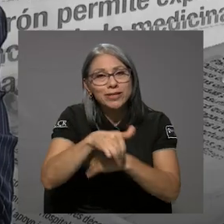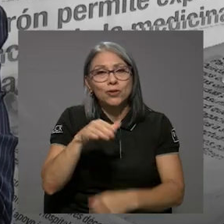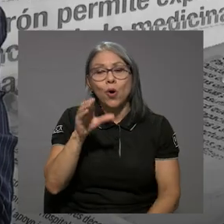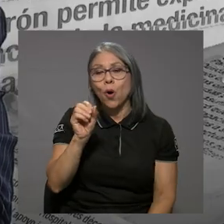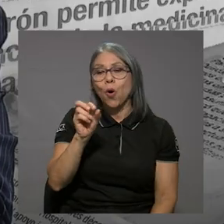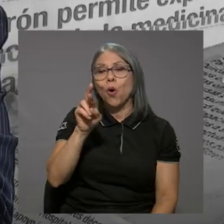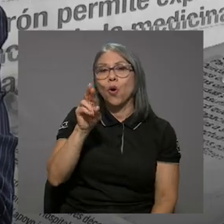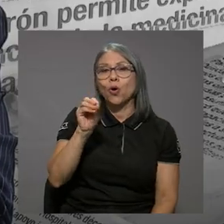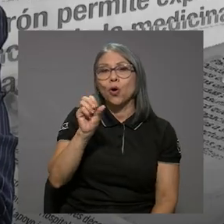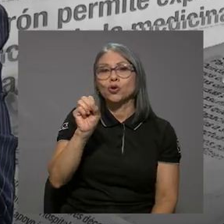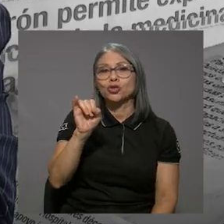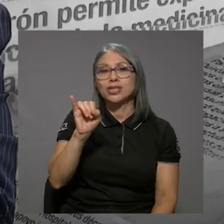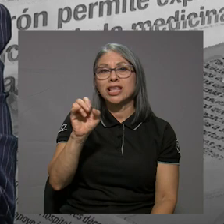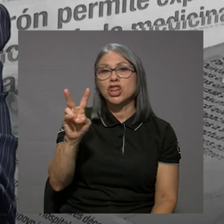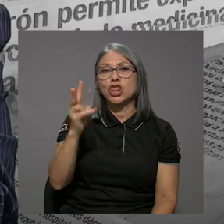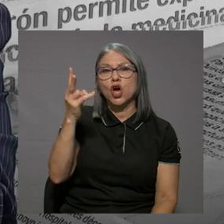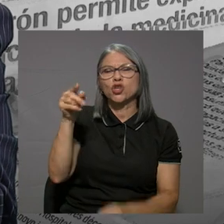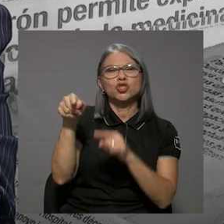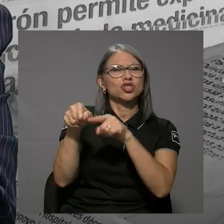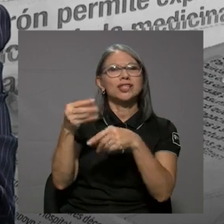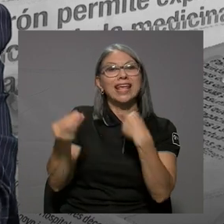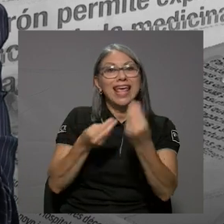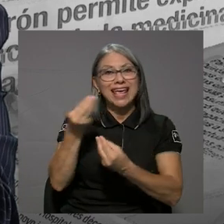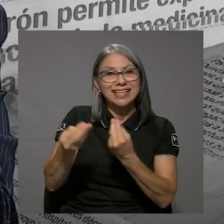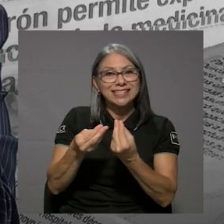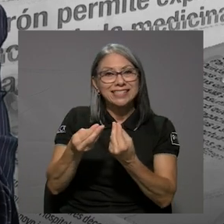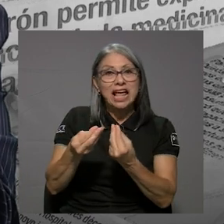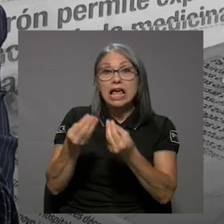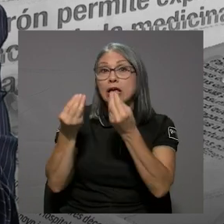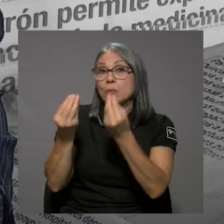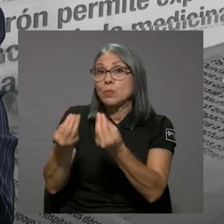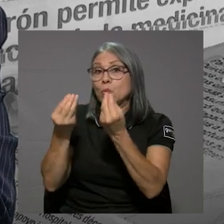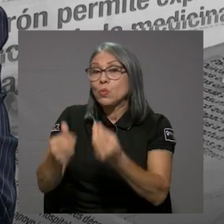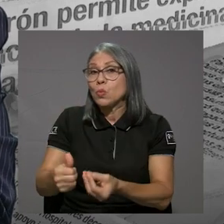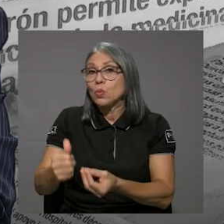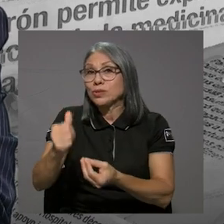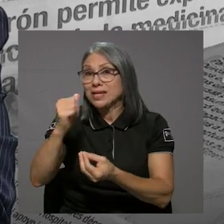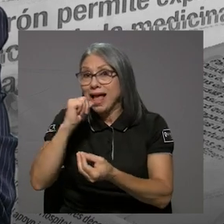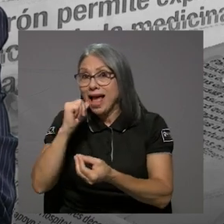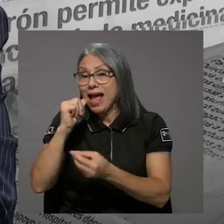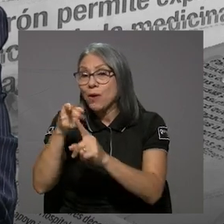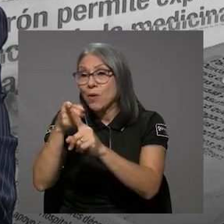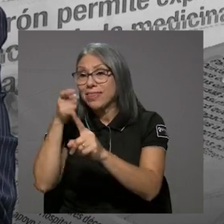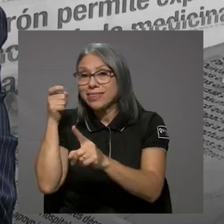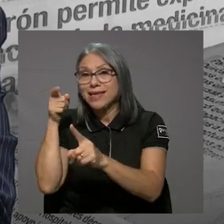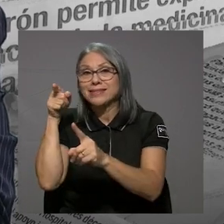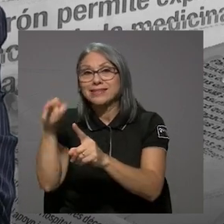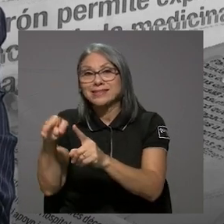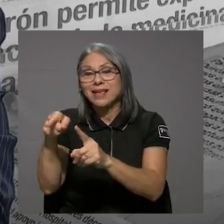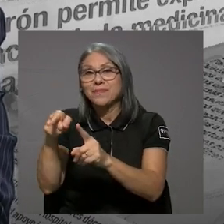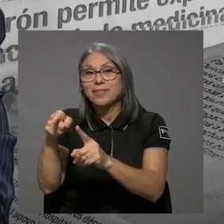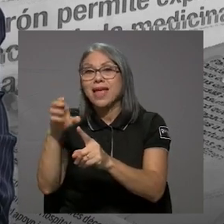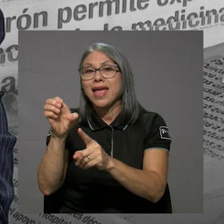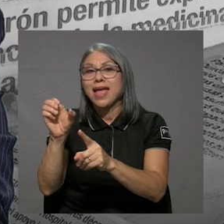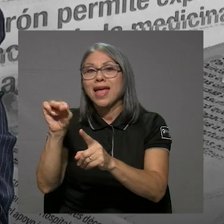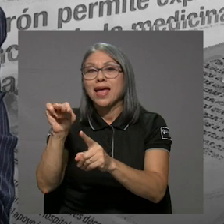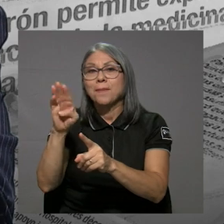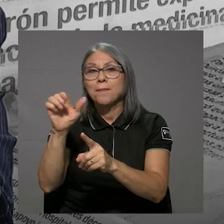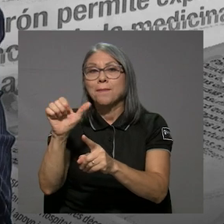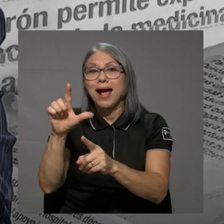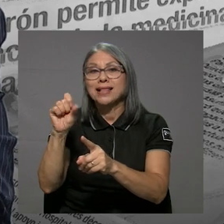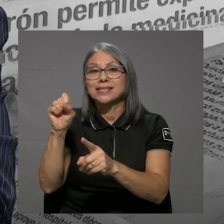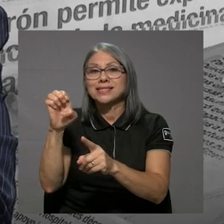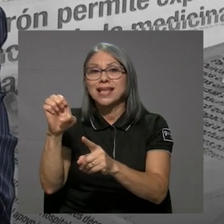El Orozi 2 es traer mucho, bueno, una buena cantidad de agua del embalse, el